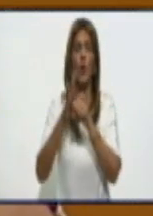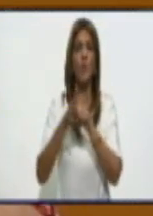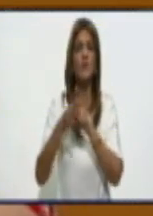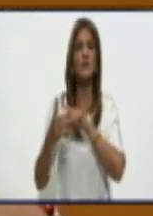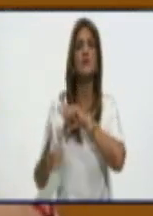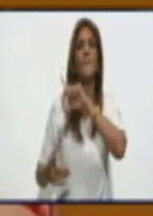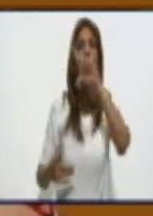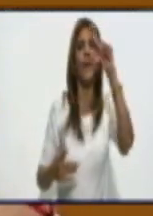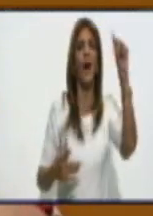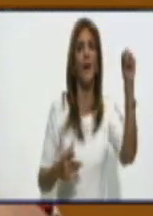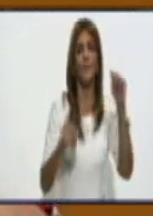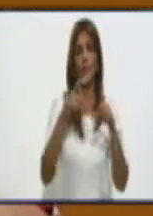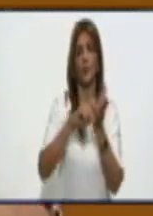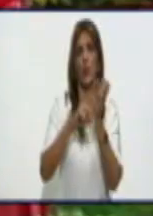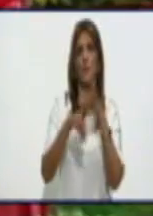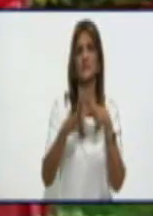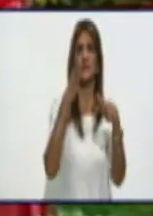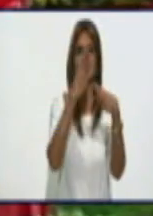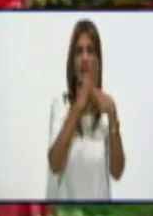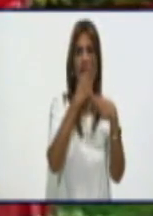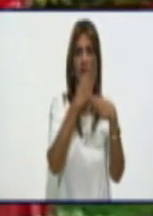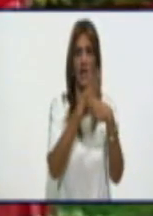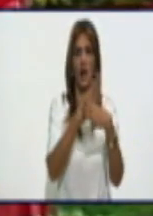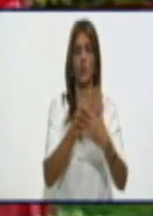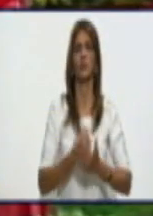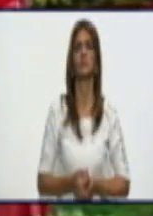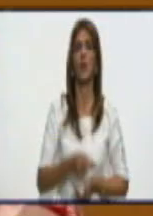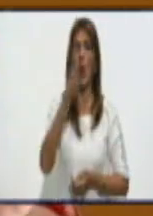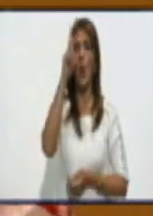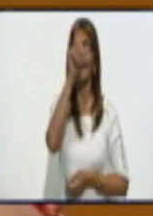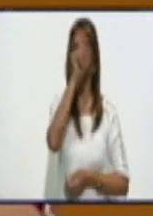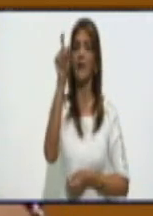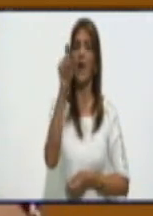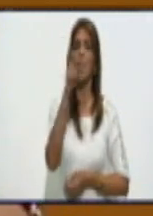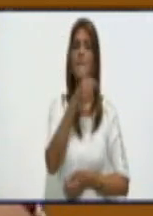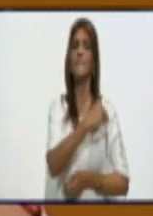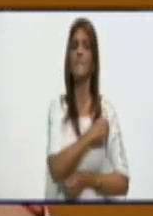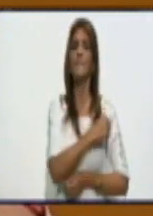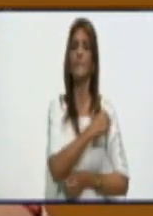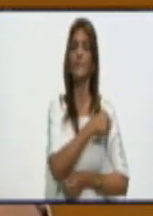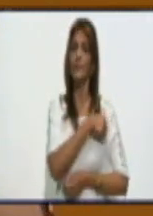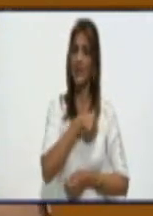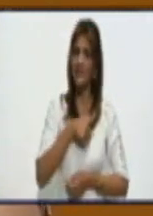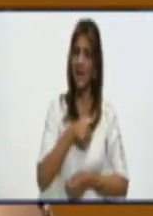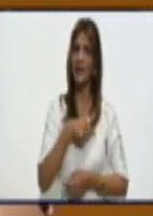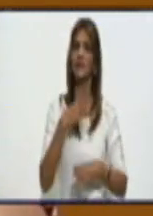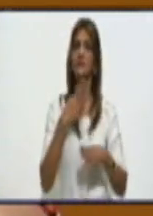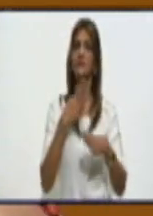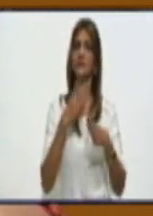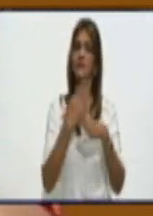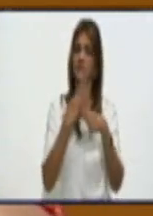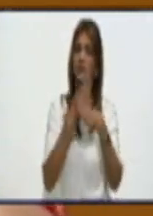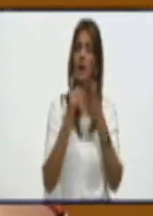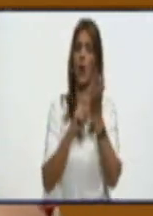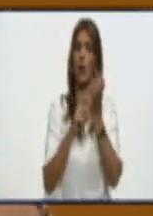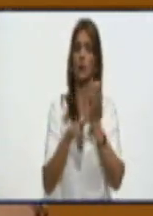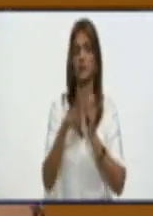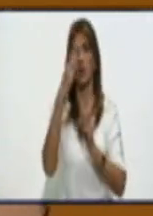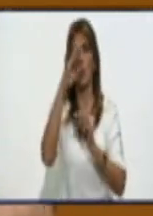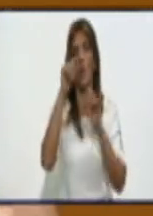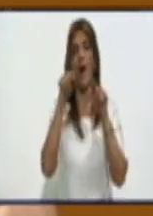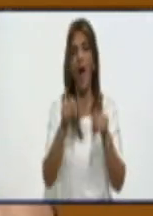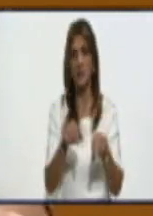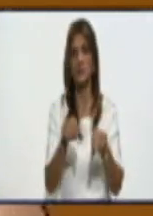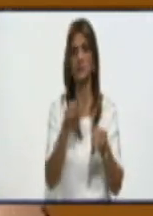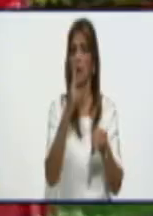Hospital Militar de Santiago de Cuba. Estos son... Aquí no se le hace ningún tratamiento, en el Militar de Santiago tienen el protocolo diseñado para este